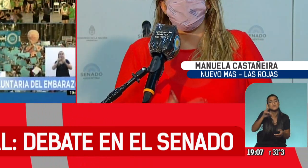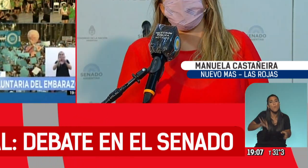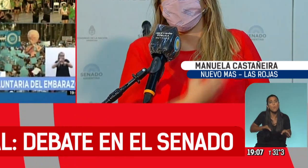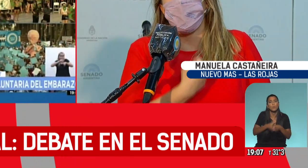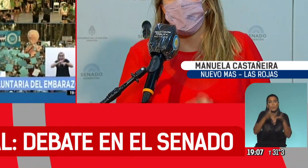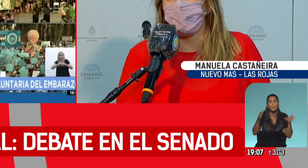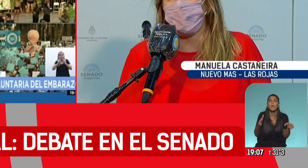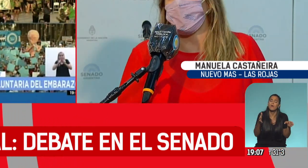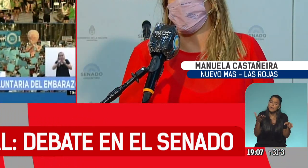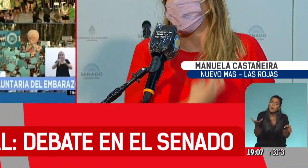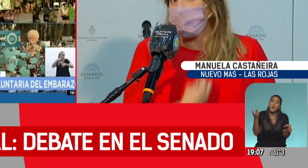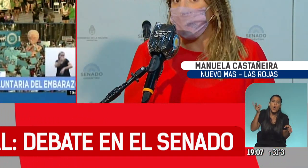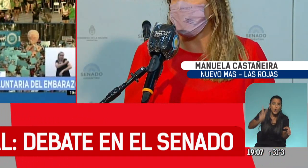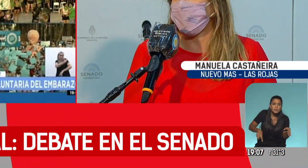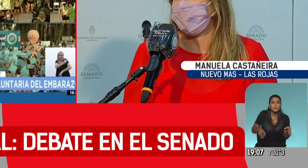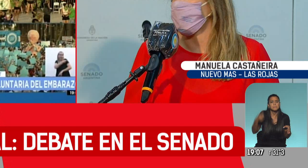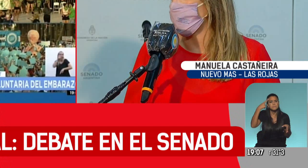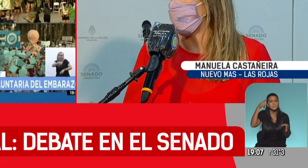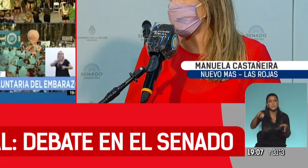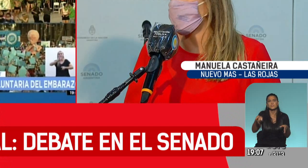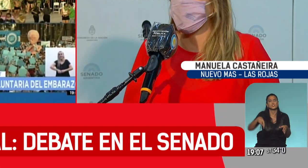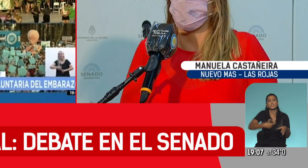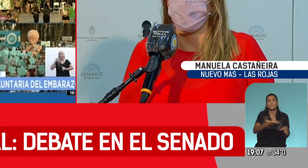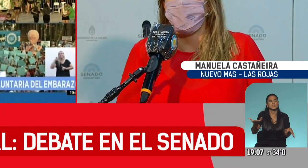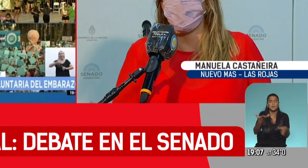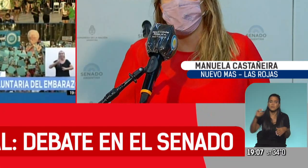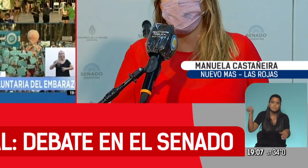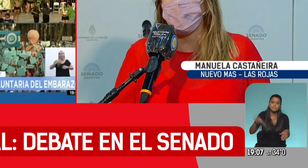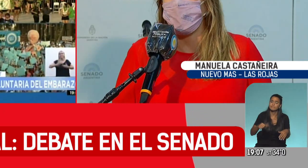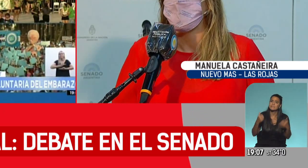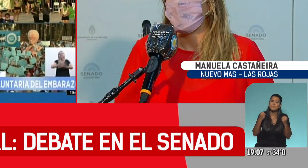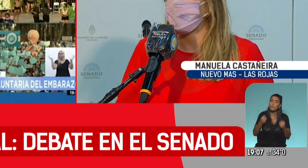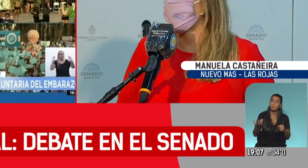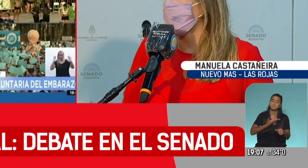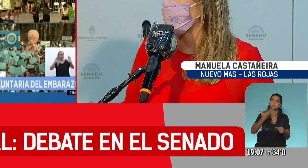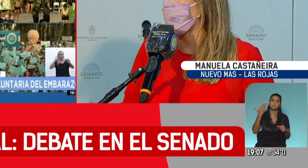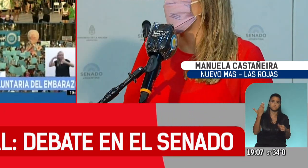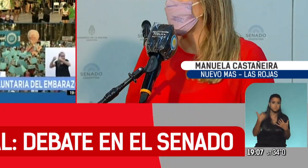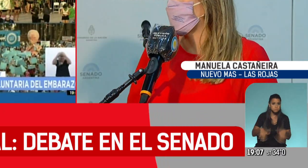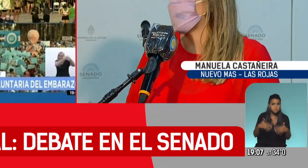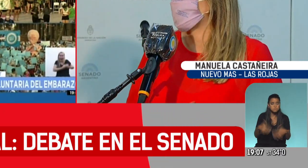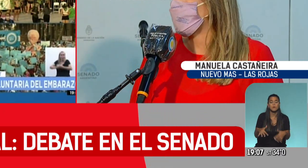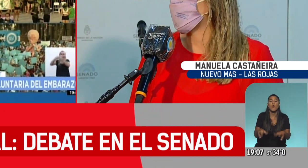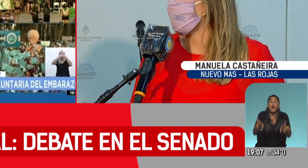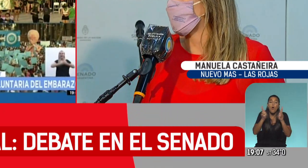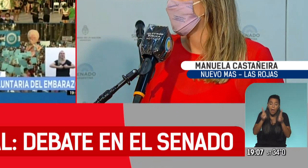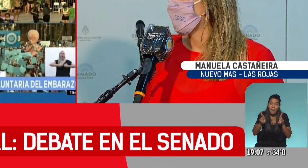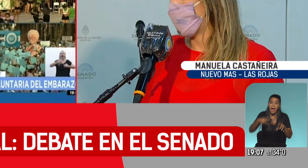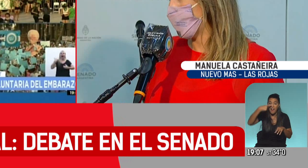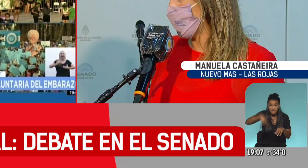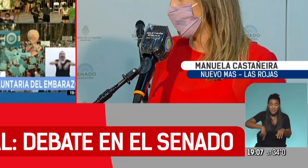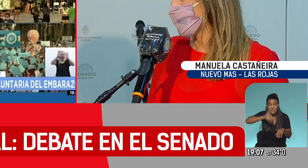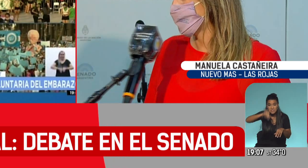yo creo que la sociedad no se lo podría procesar a eso, me parece que sería una bofetada muy fuerte, así que desde ya que esperamos que finalmente